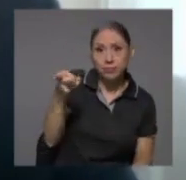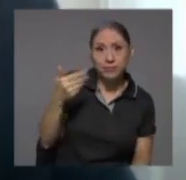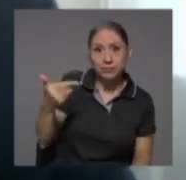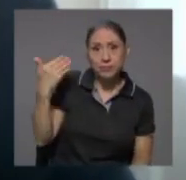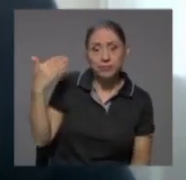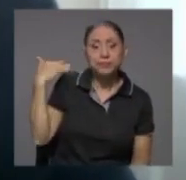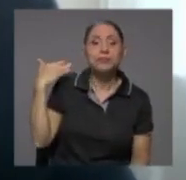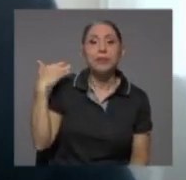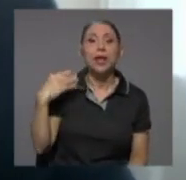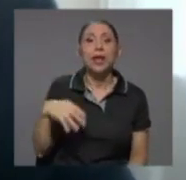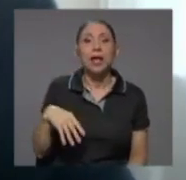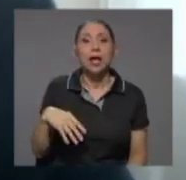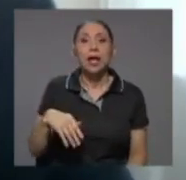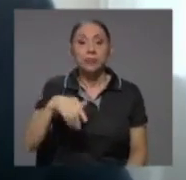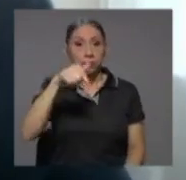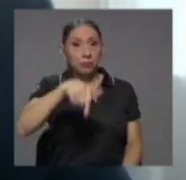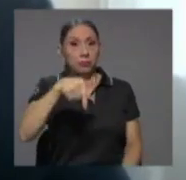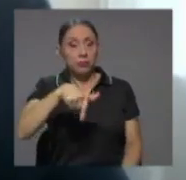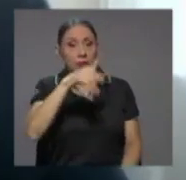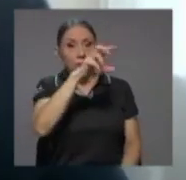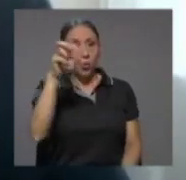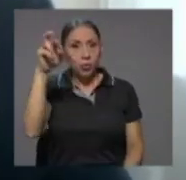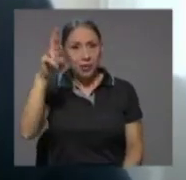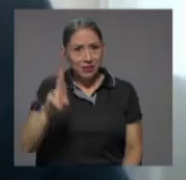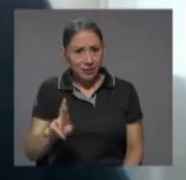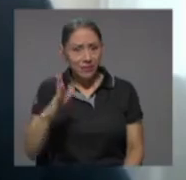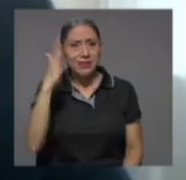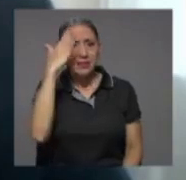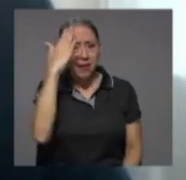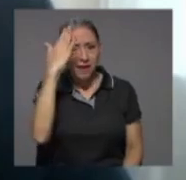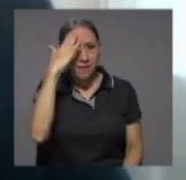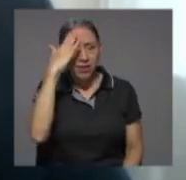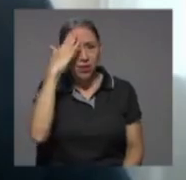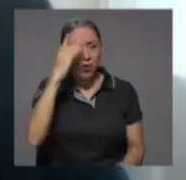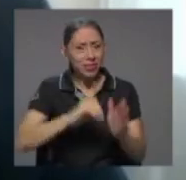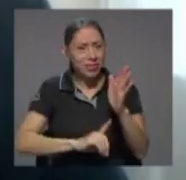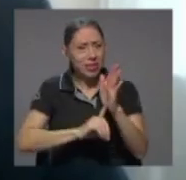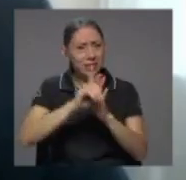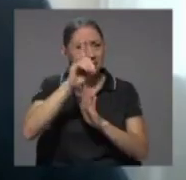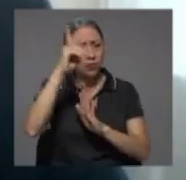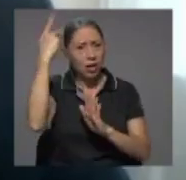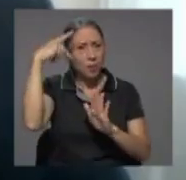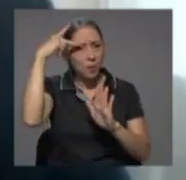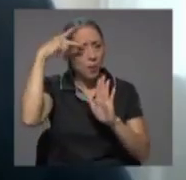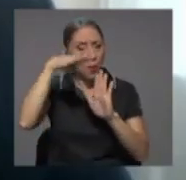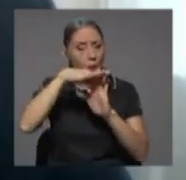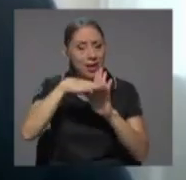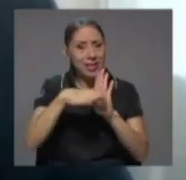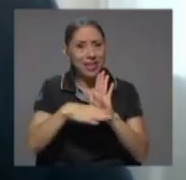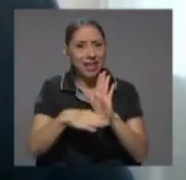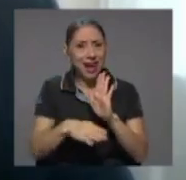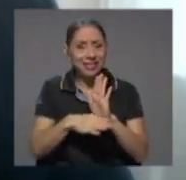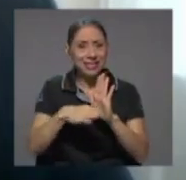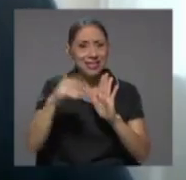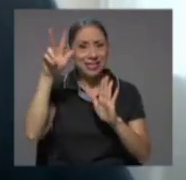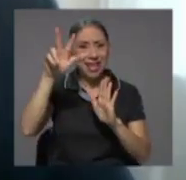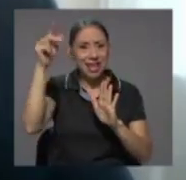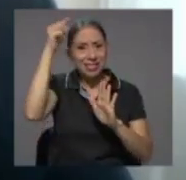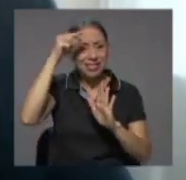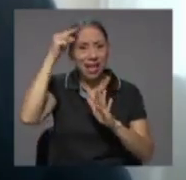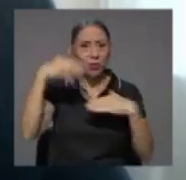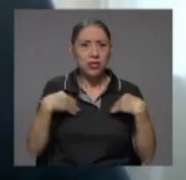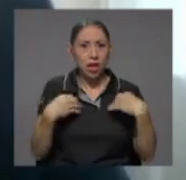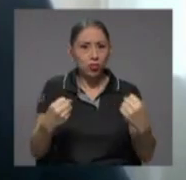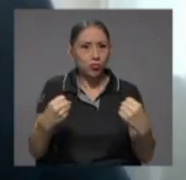palabra en Costa Rica hemos sabido desarrollar políticas de estado en salud a lo largo de los años independientemente de